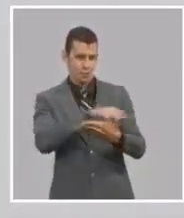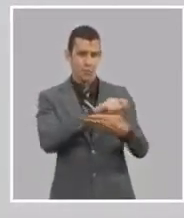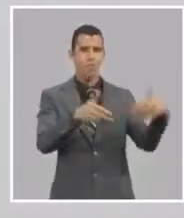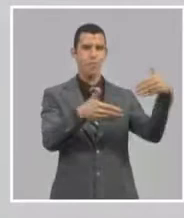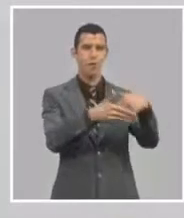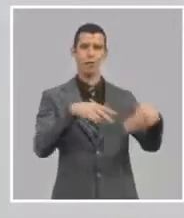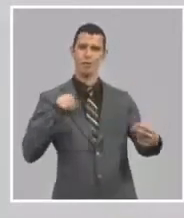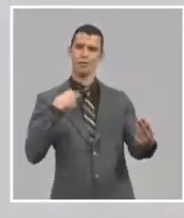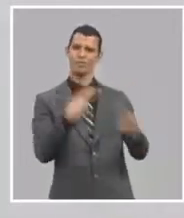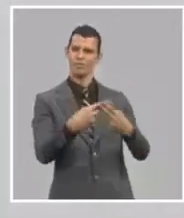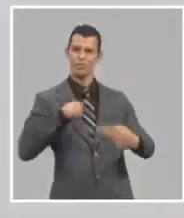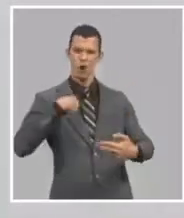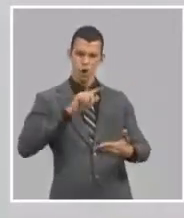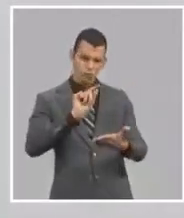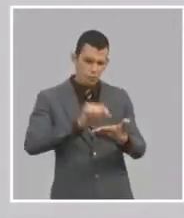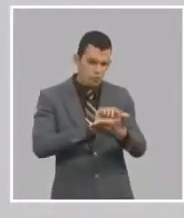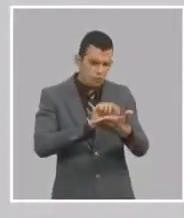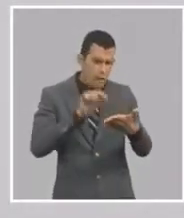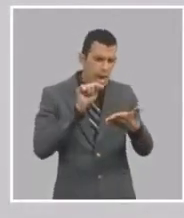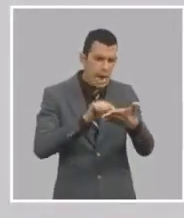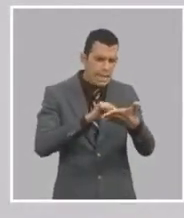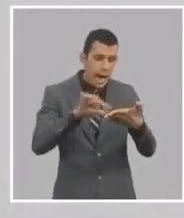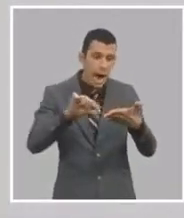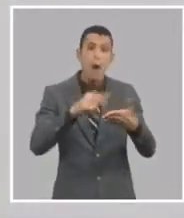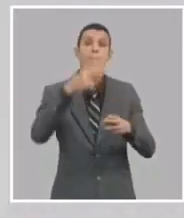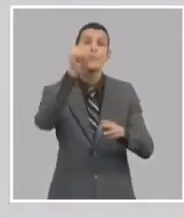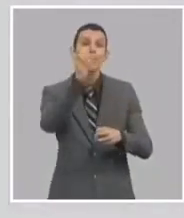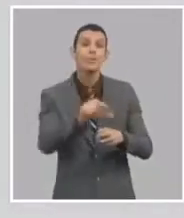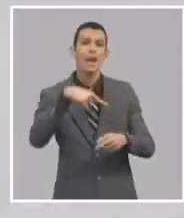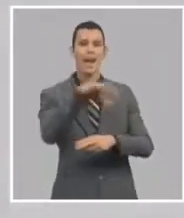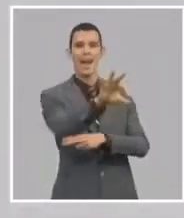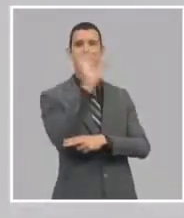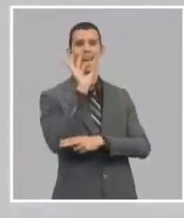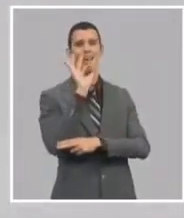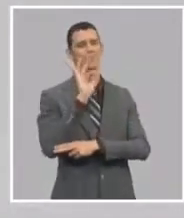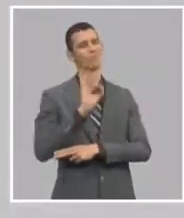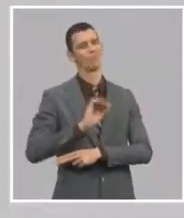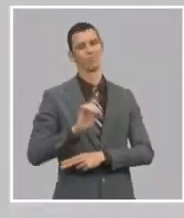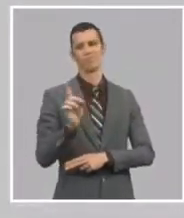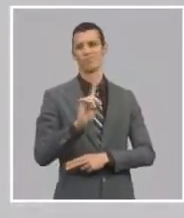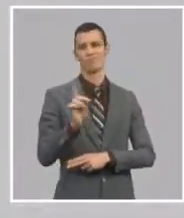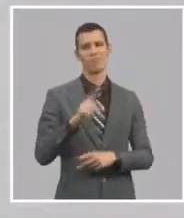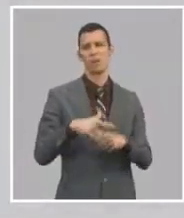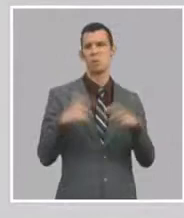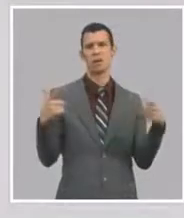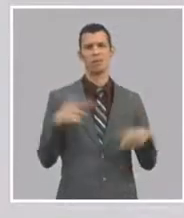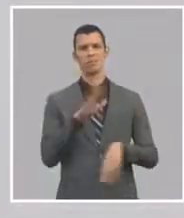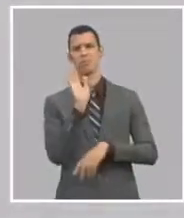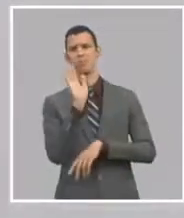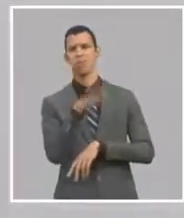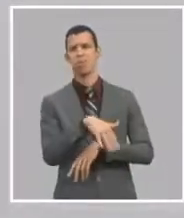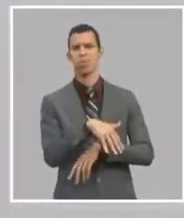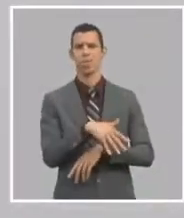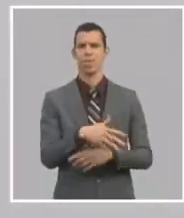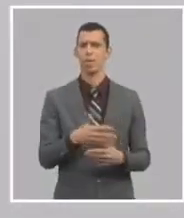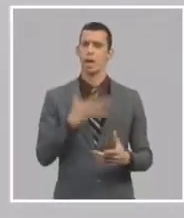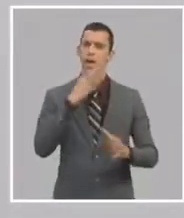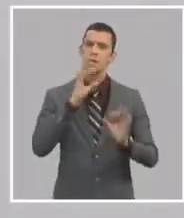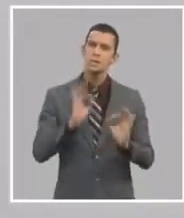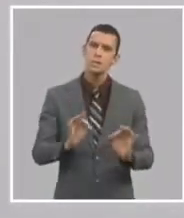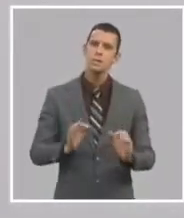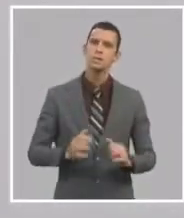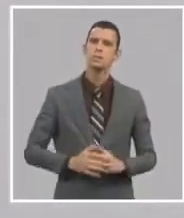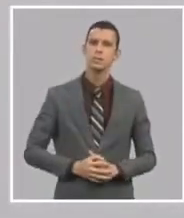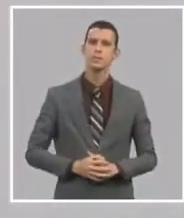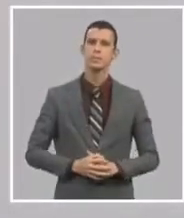un mandato, estamos hablando de un 25%. De un cuarto de los votantes. Hay una ciudad que yo